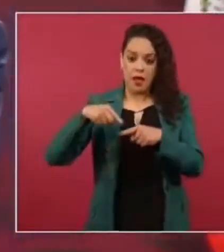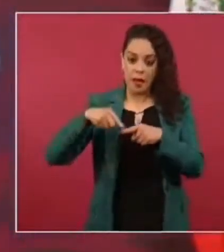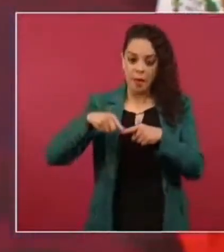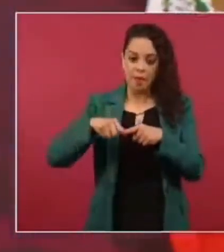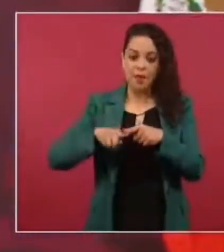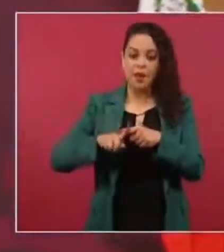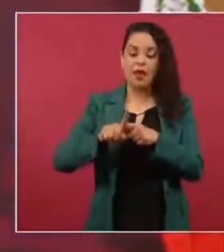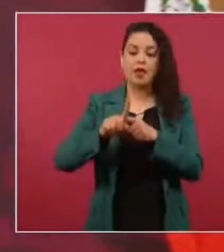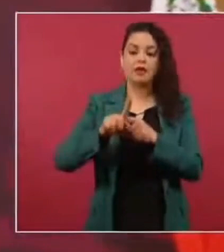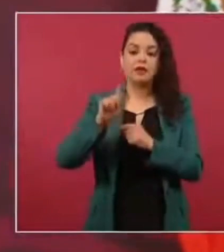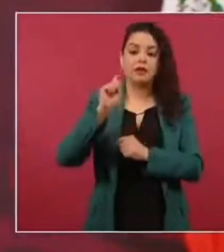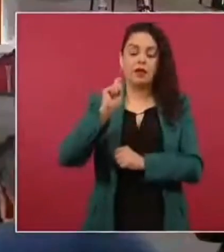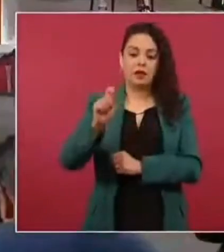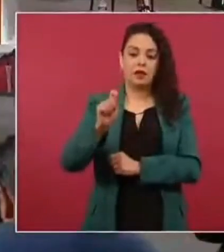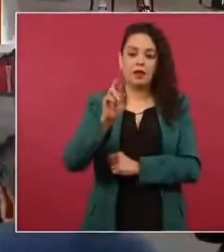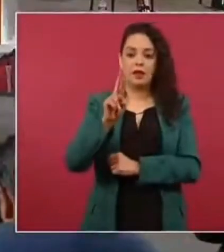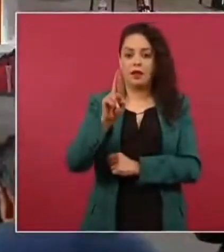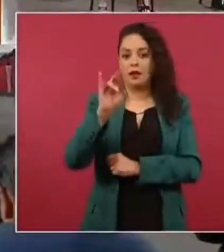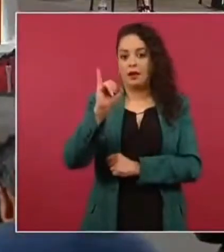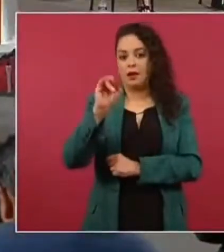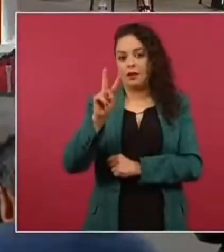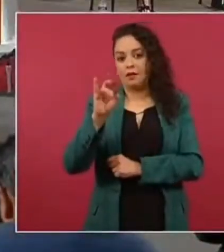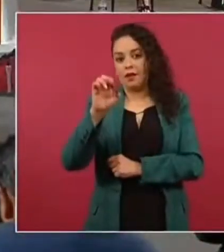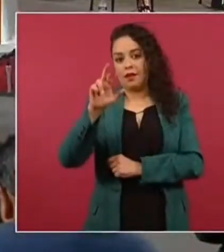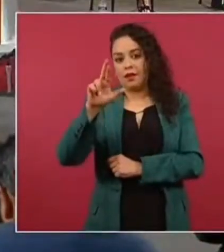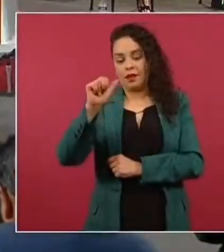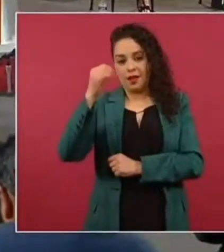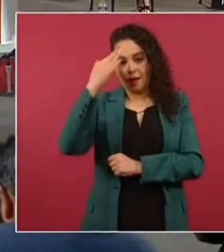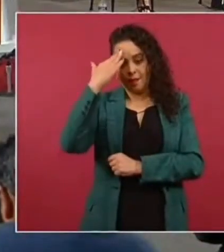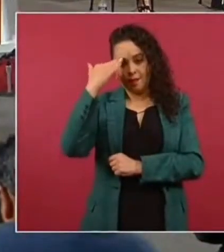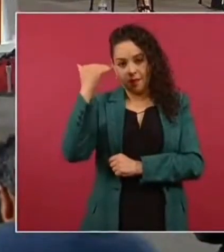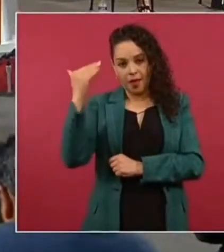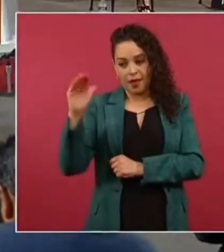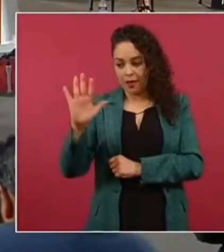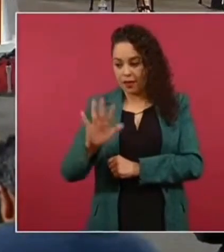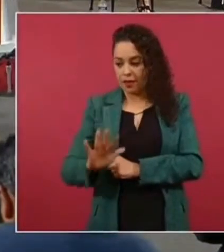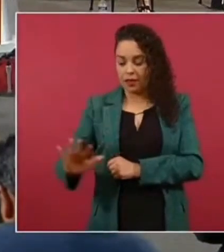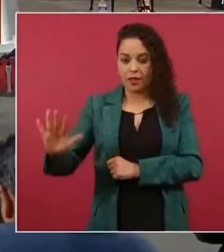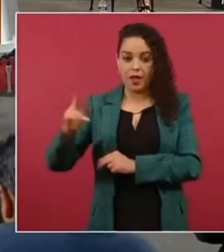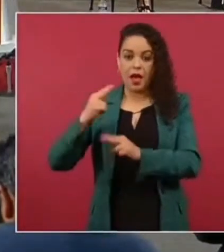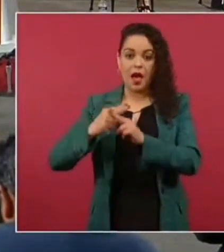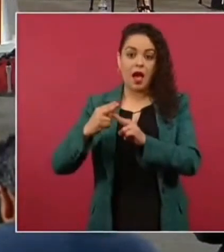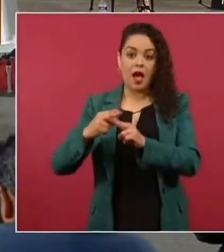la Riviera Maya, llegó hasta Tulum,